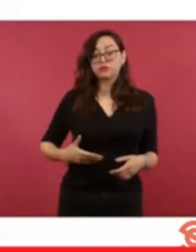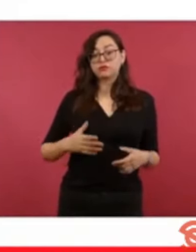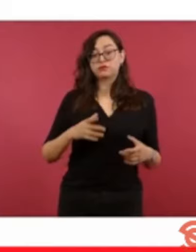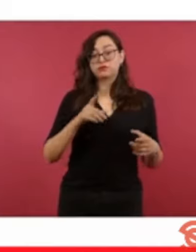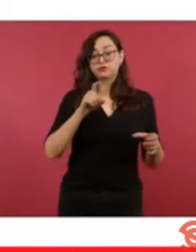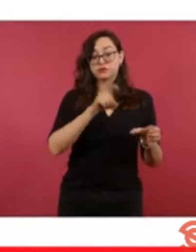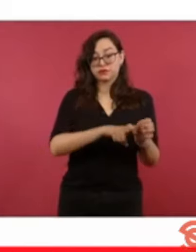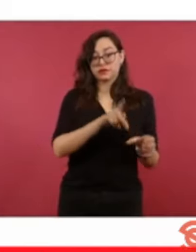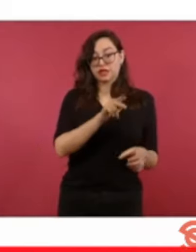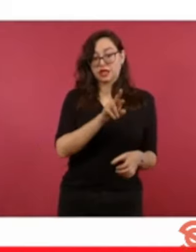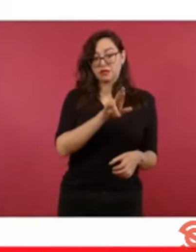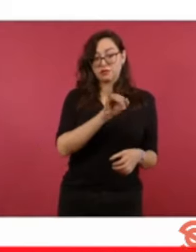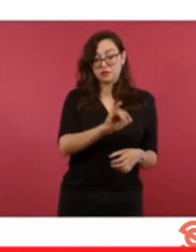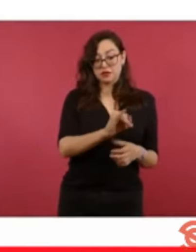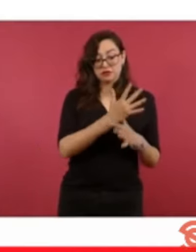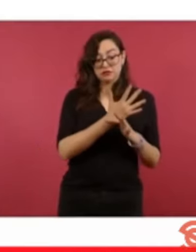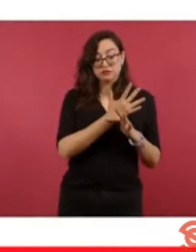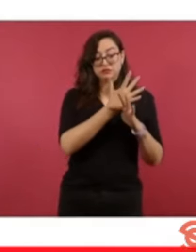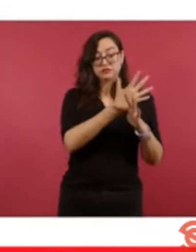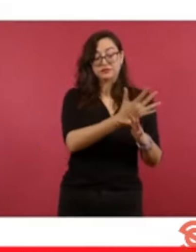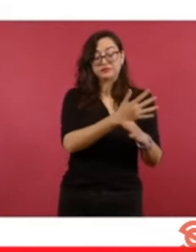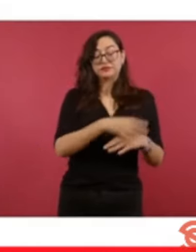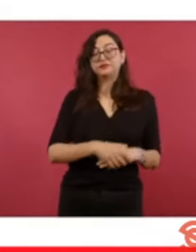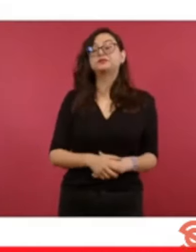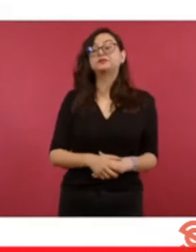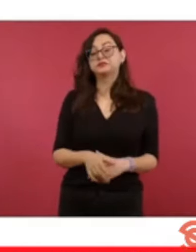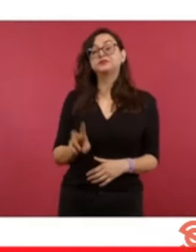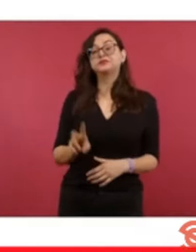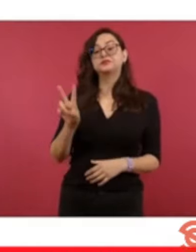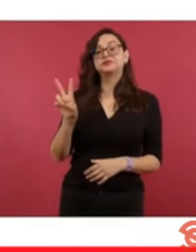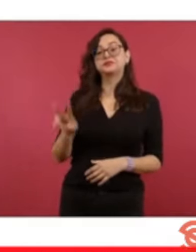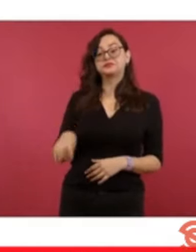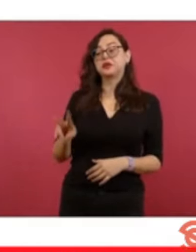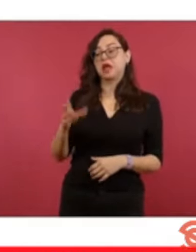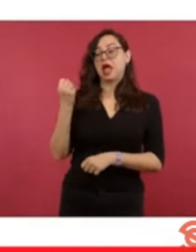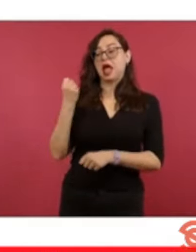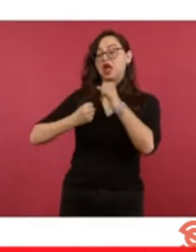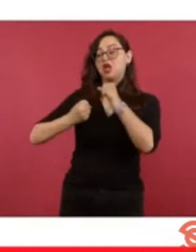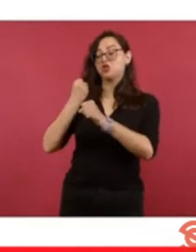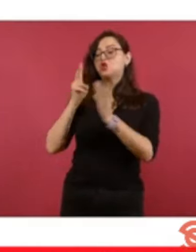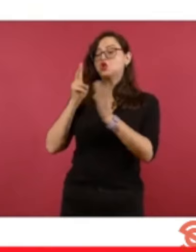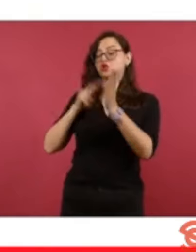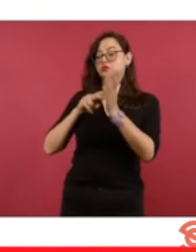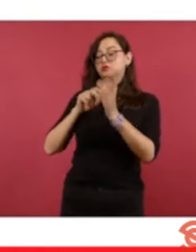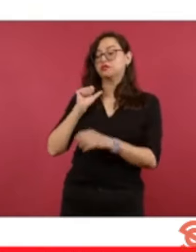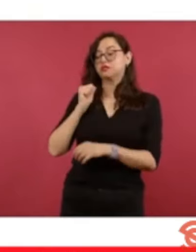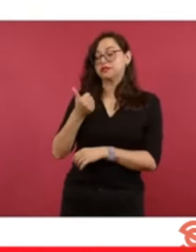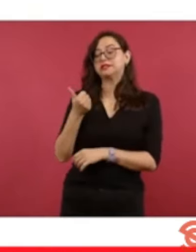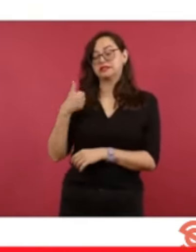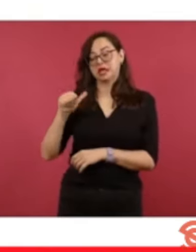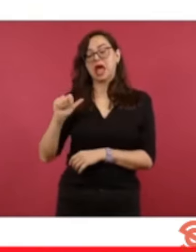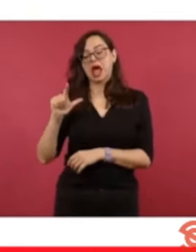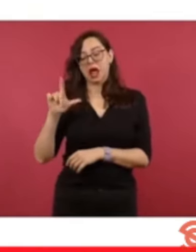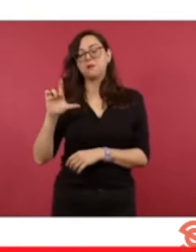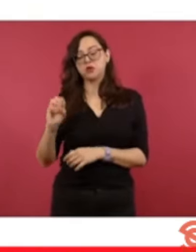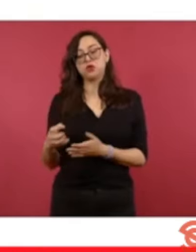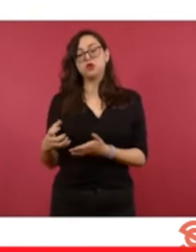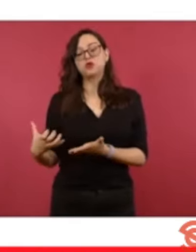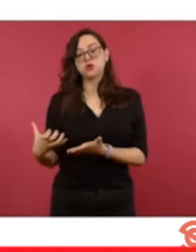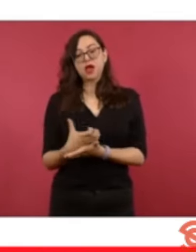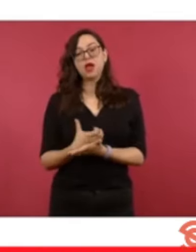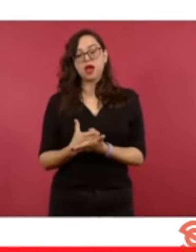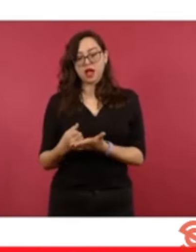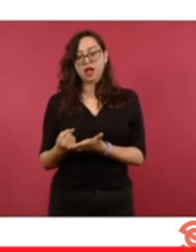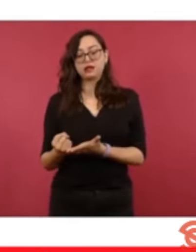de casilla, AMLO ganó las elecciones presidenciales de 2006. En entrevista con Emanuel Sivilla,